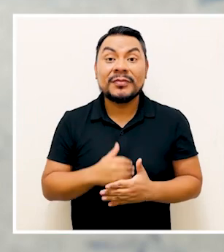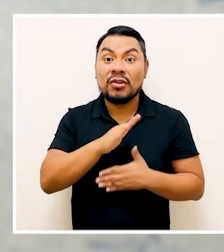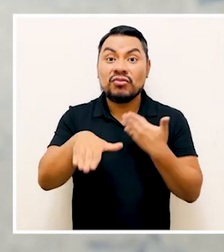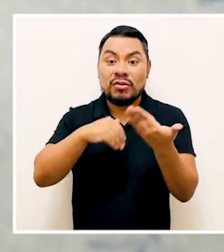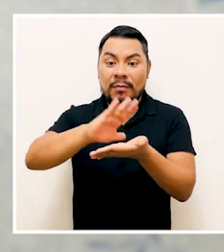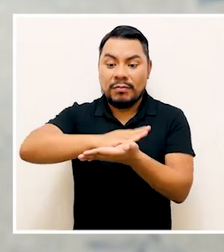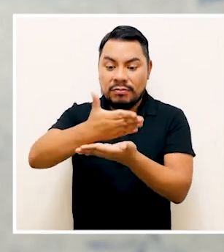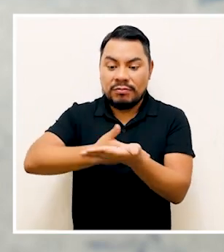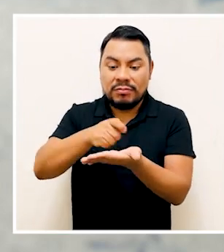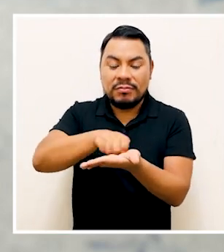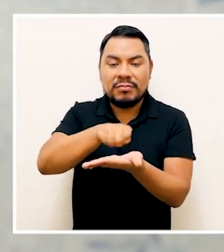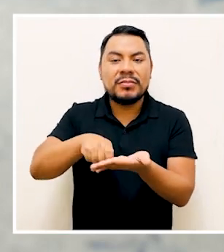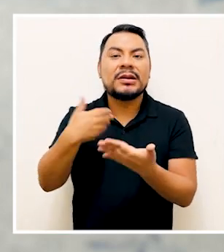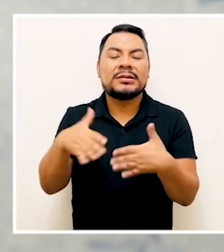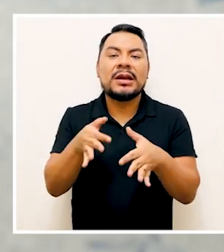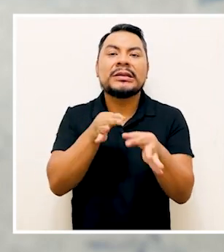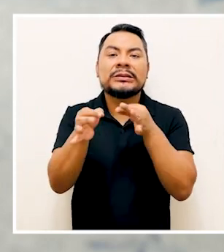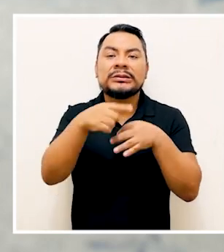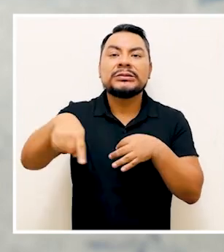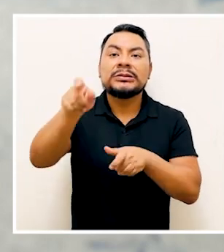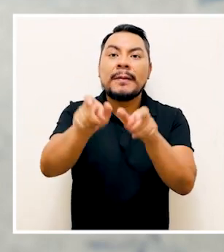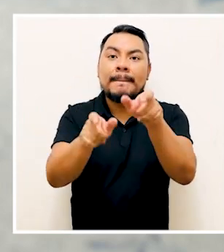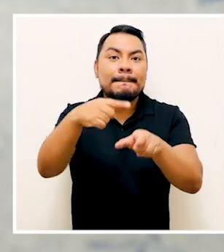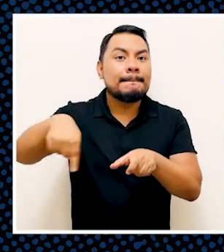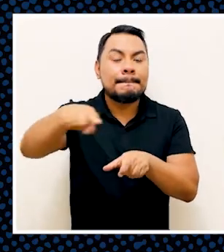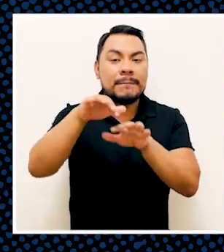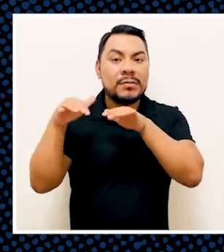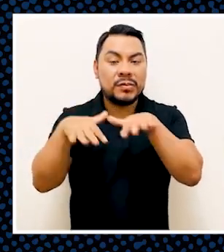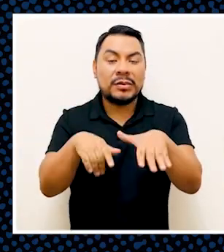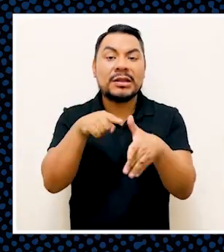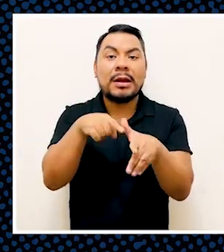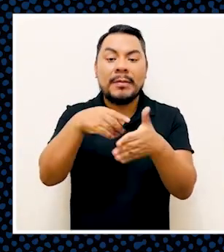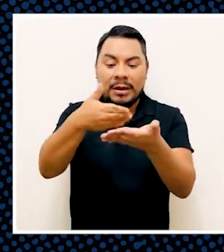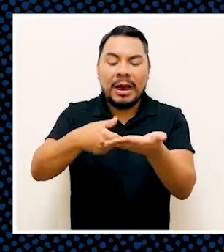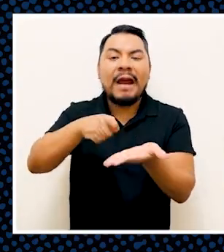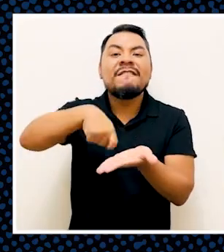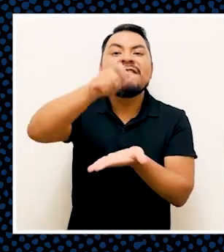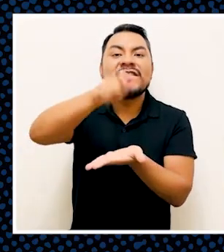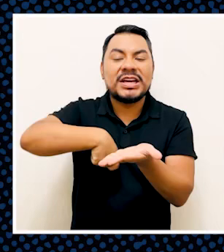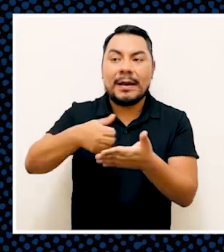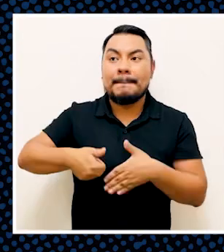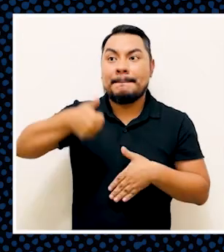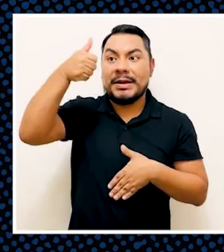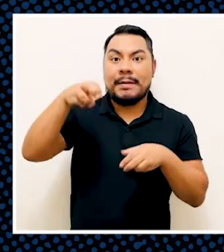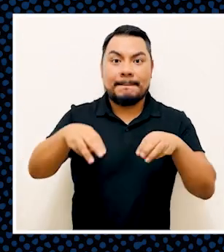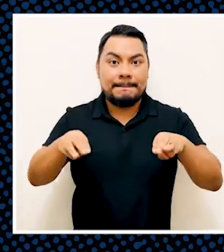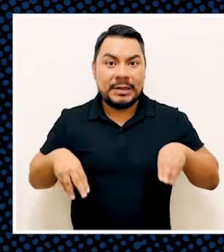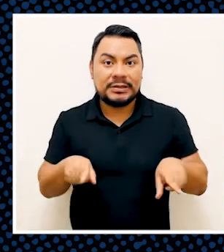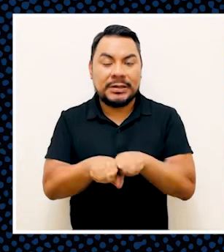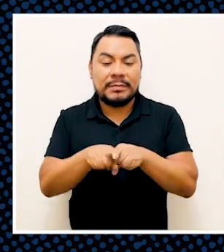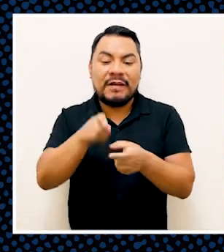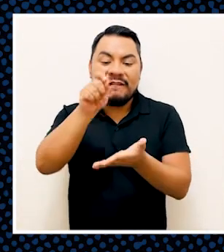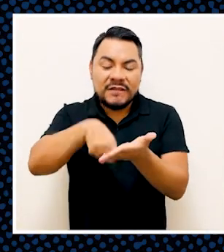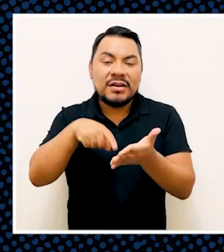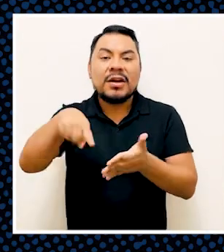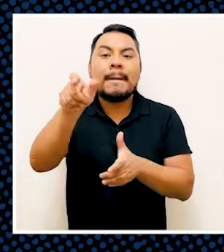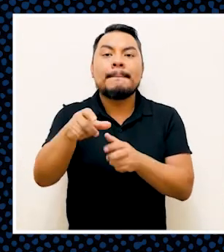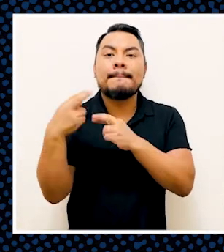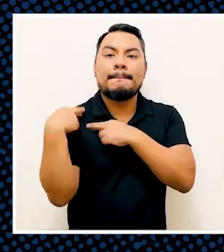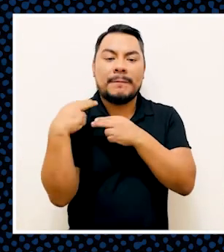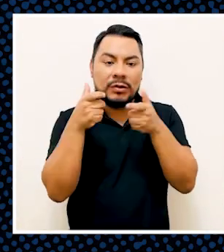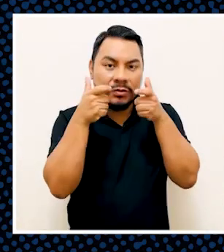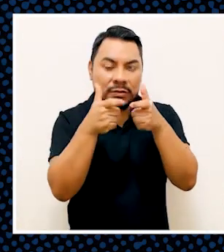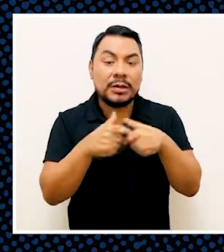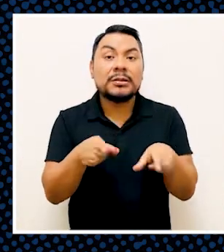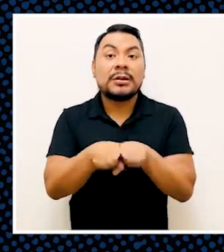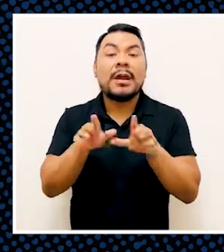Todas las cédulas tienen instrucciones para los votantes, así como espacios para la firma obligatoria del presidente de mesa y la firma opcional de los